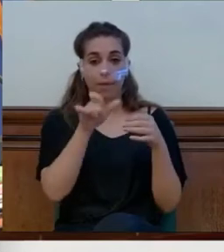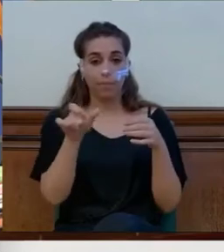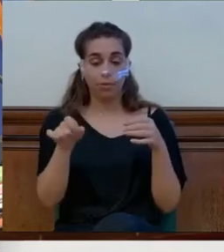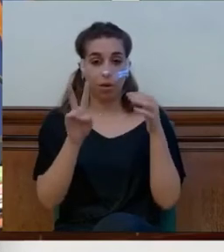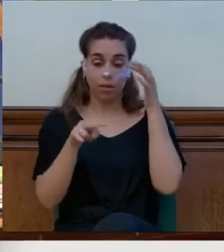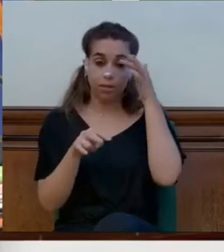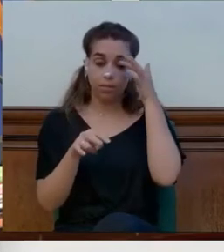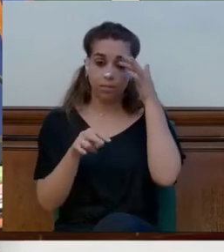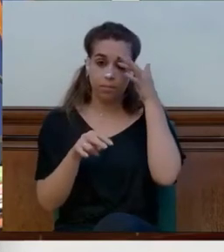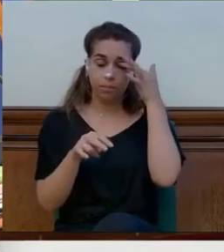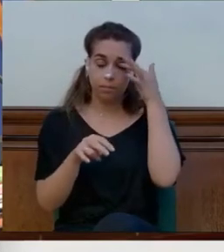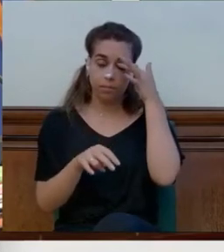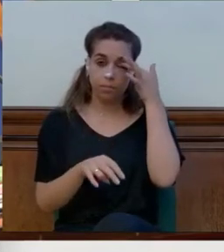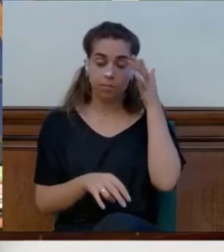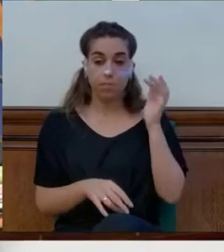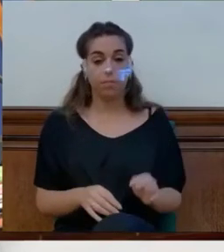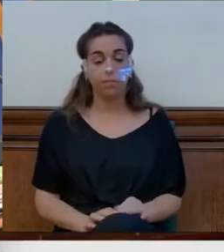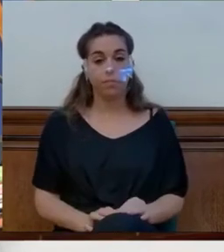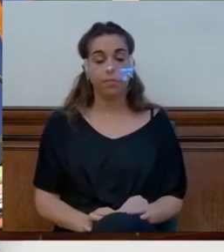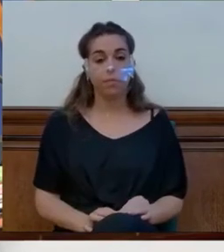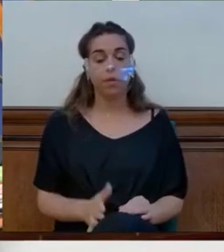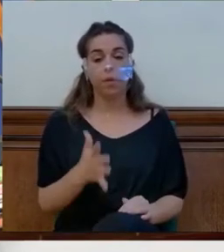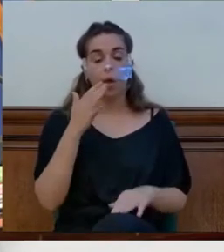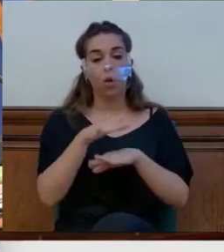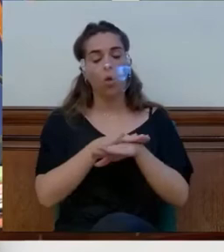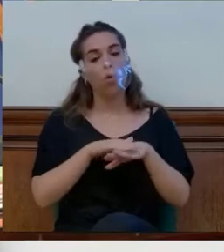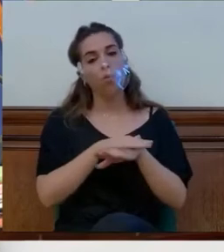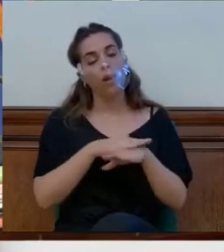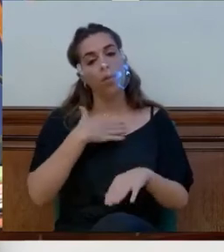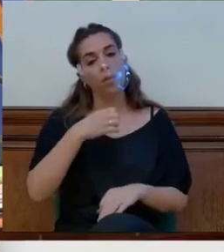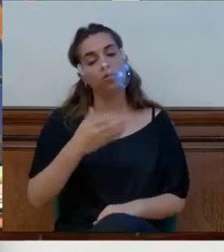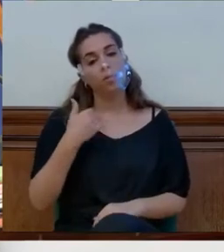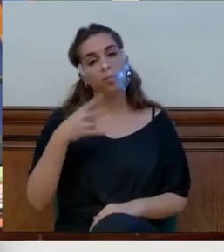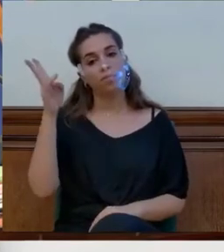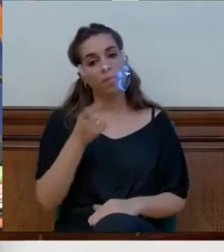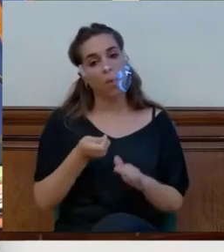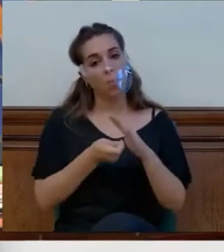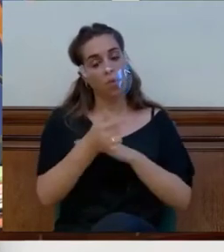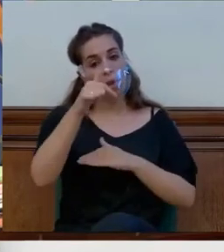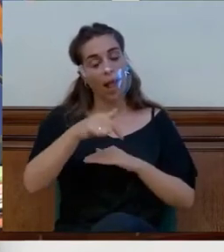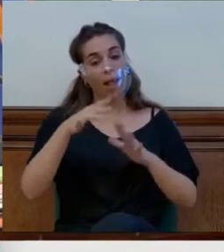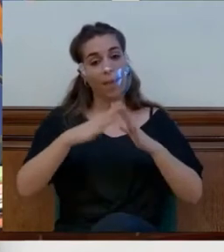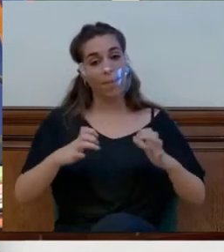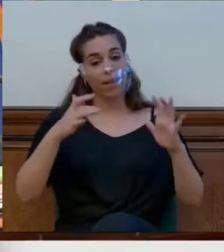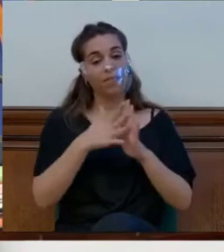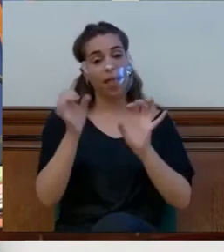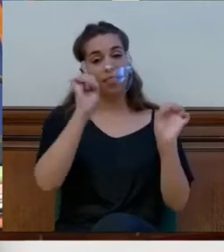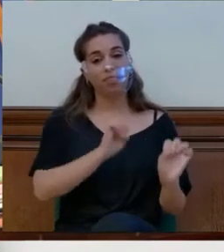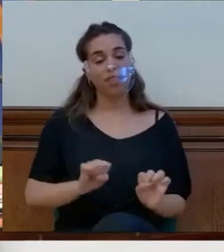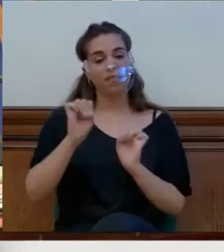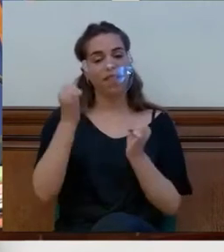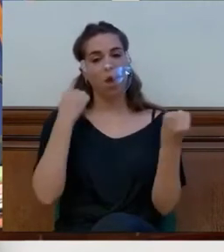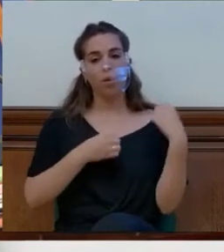Miren, que el Gobierno de Mosto les traiga una moción a este Pleno que defiende el buen trato a los mayores cuando les ha